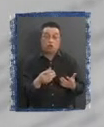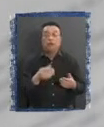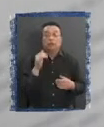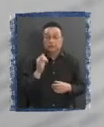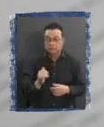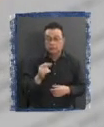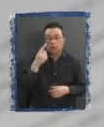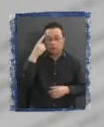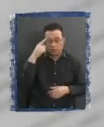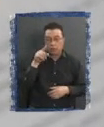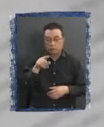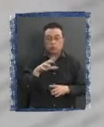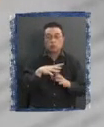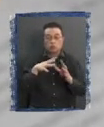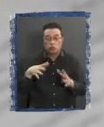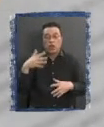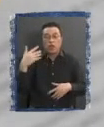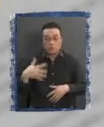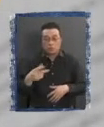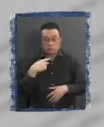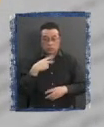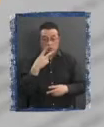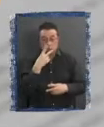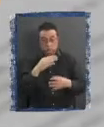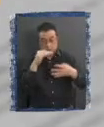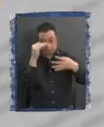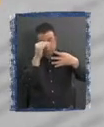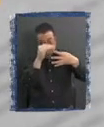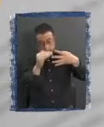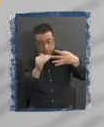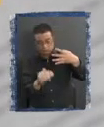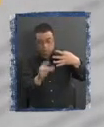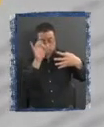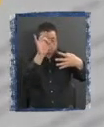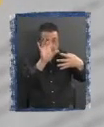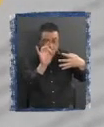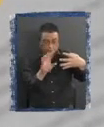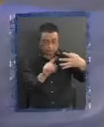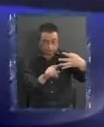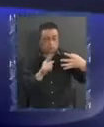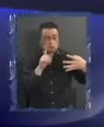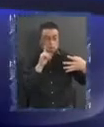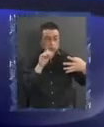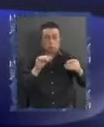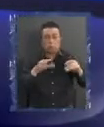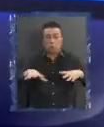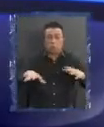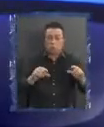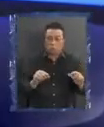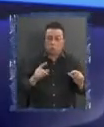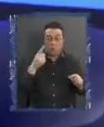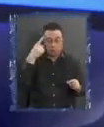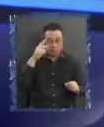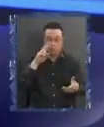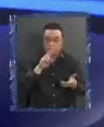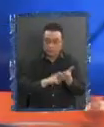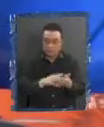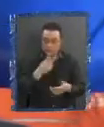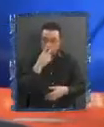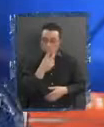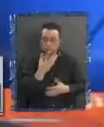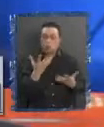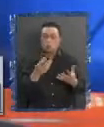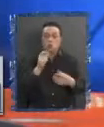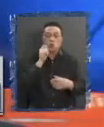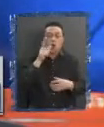hay un tema Que es bien relevante Porque si uno lo mira En términos estáticos Acá uno diría Vamos Tenemos poco movimiento Pero en realidad Uno tiene que mirar La estructura